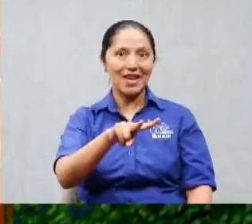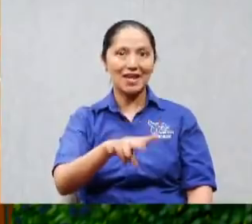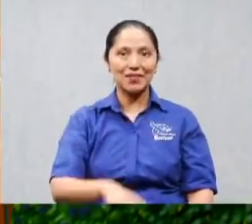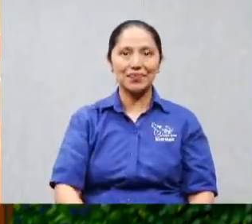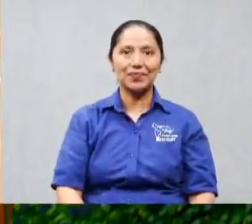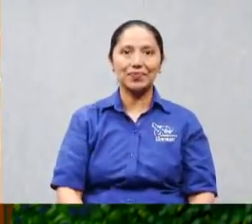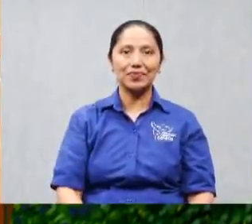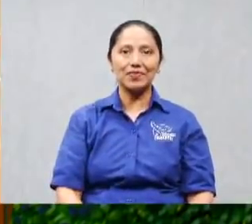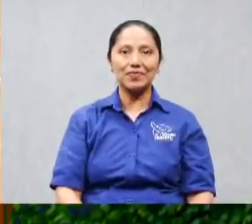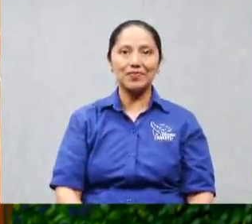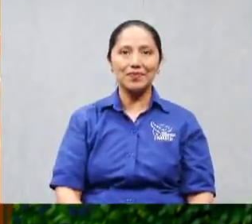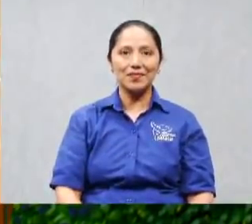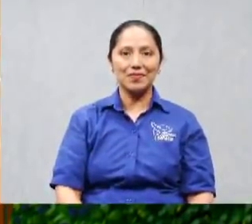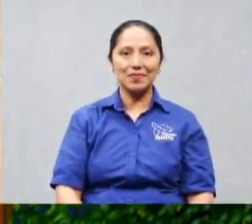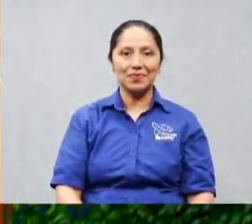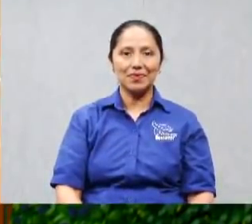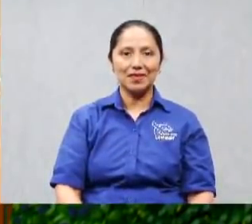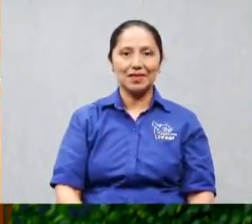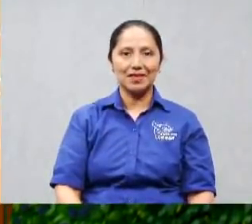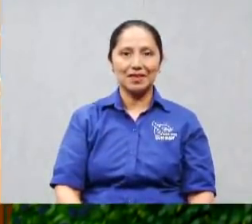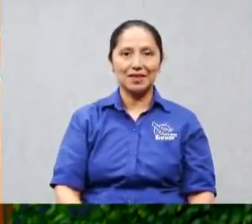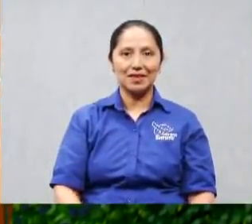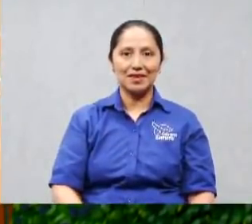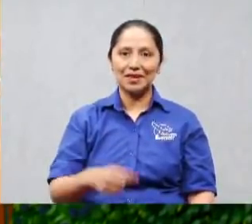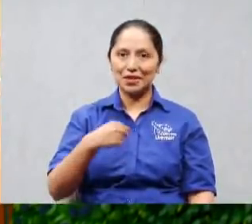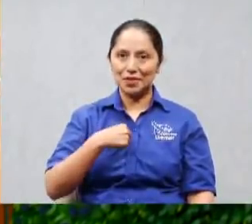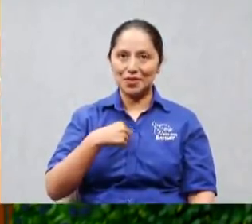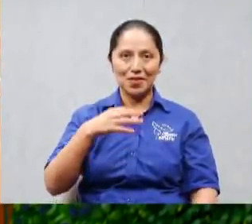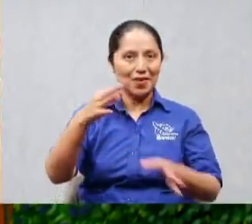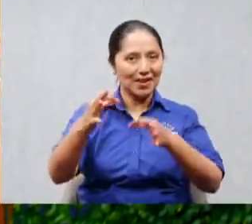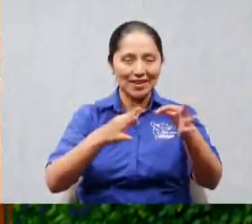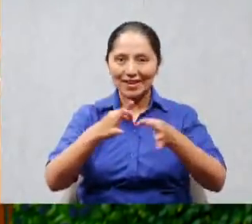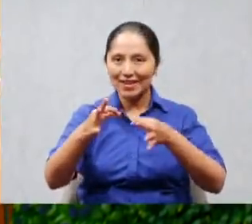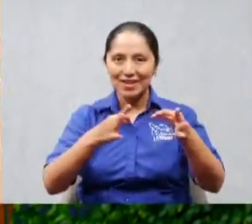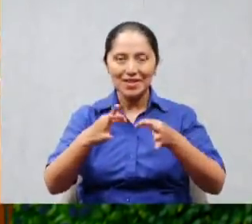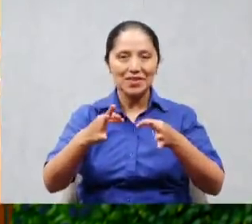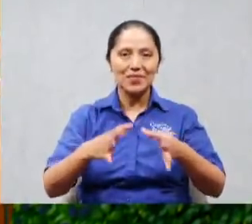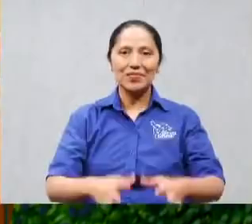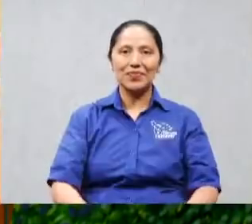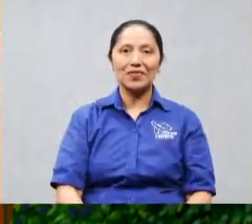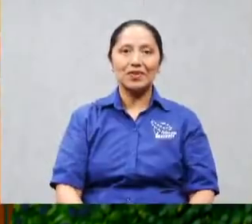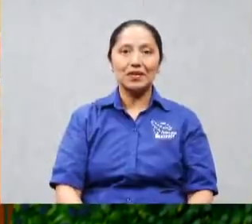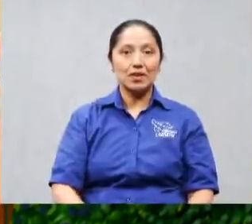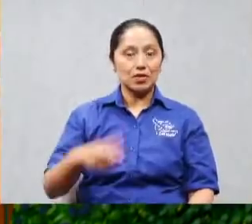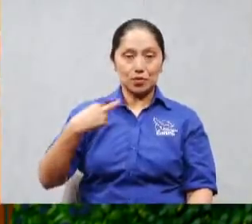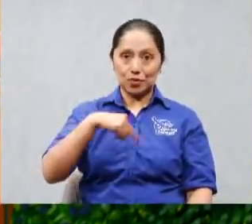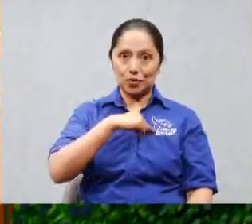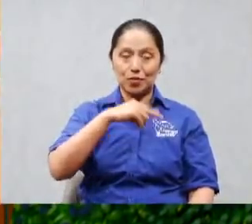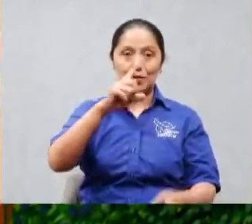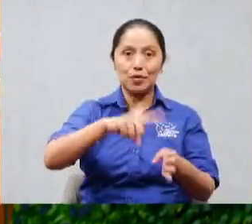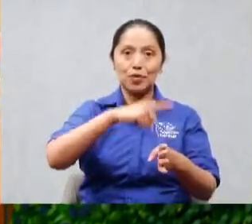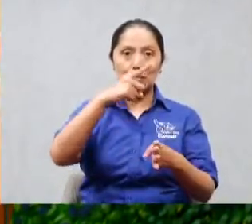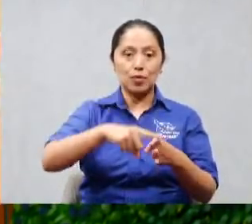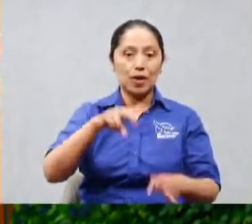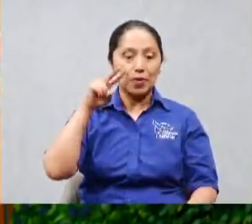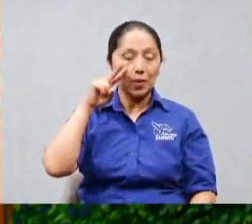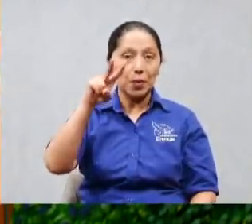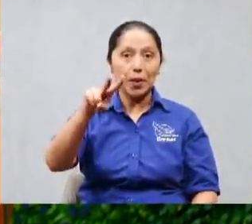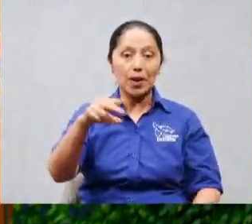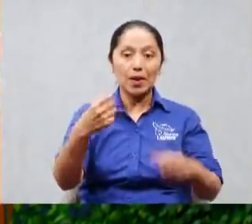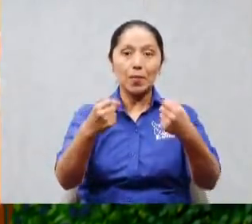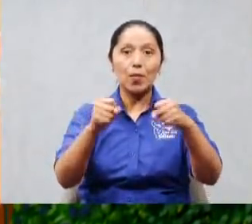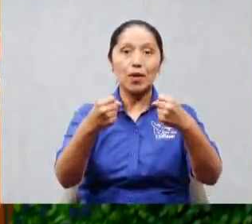Bueno, ya me fui del tema otra vez, pero nosotros cuando vemos la creación de Dios y